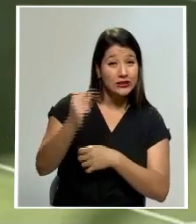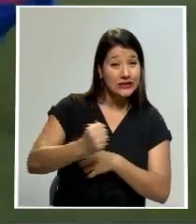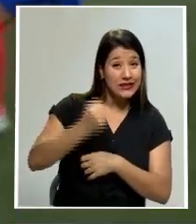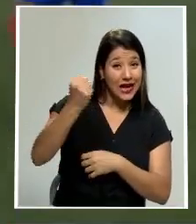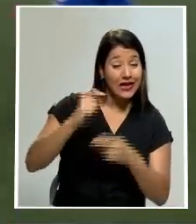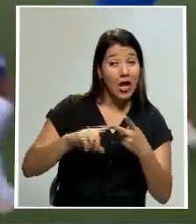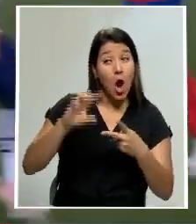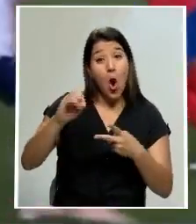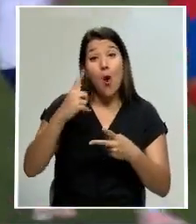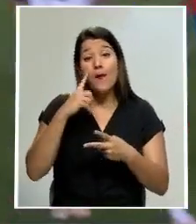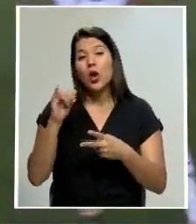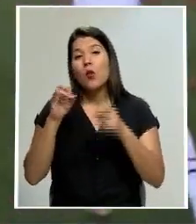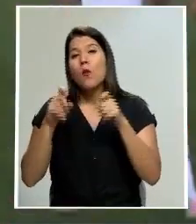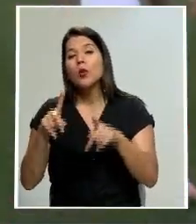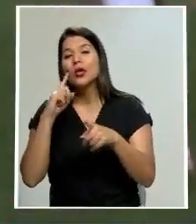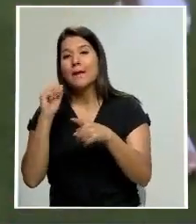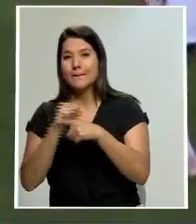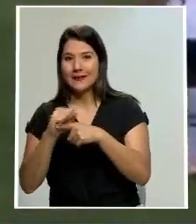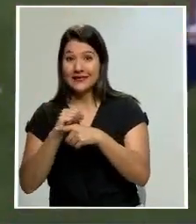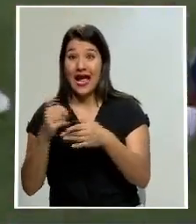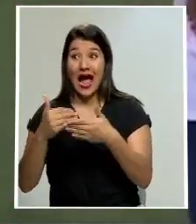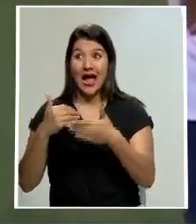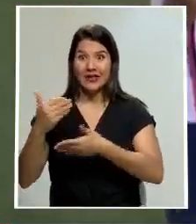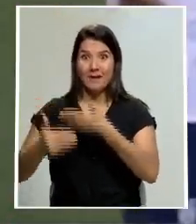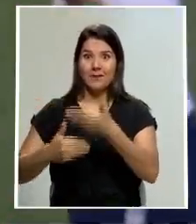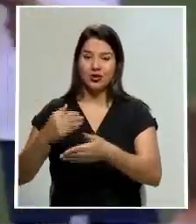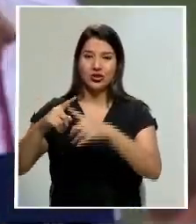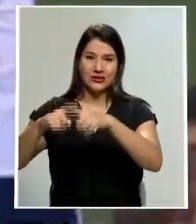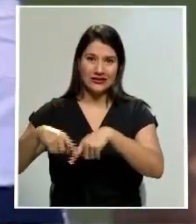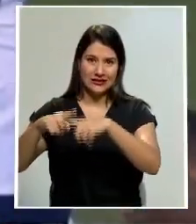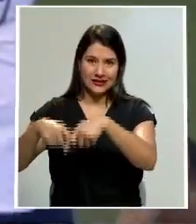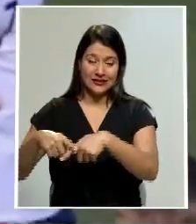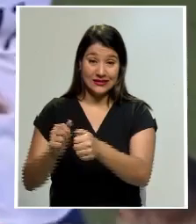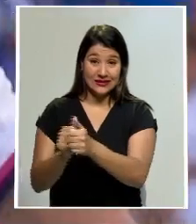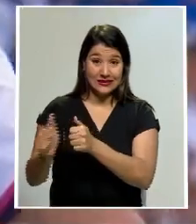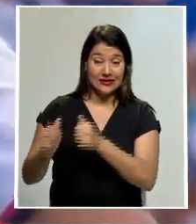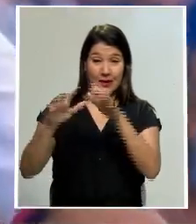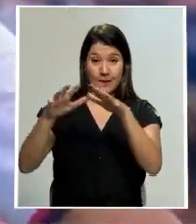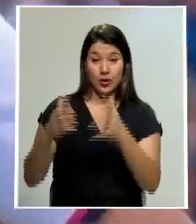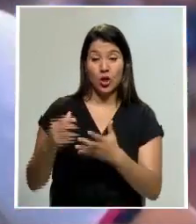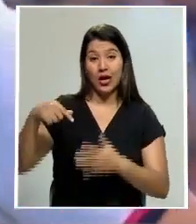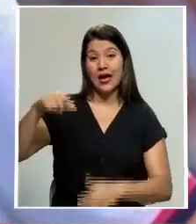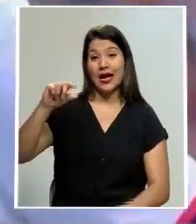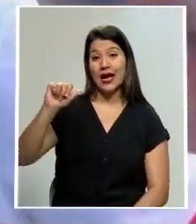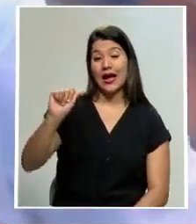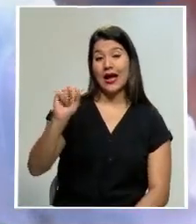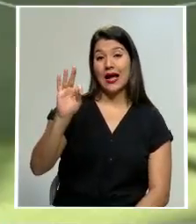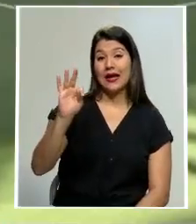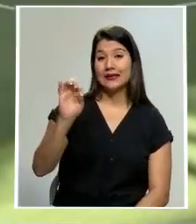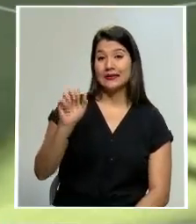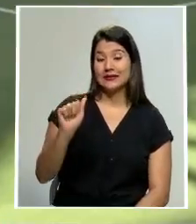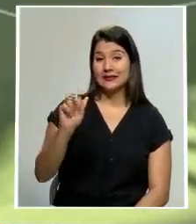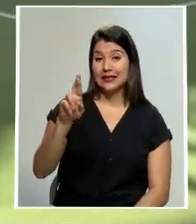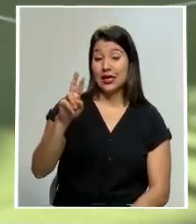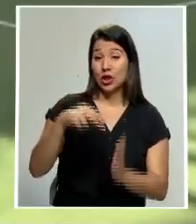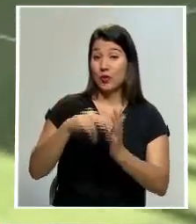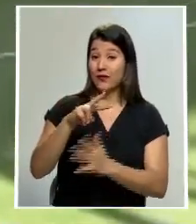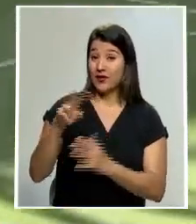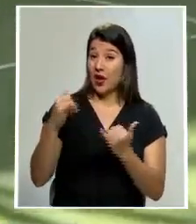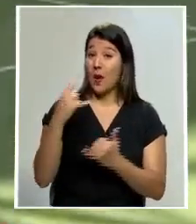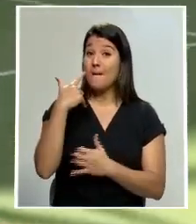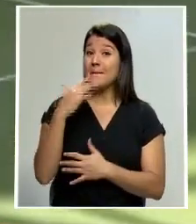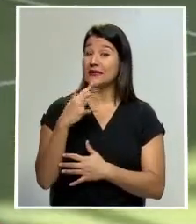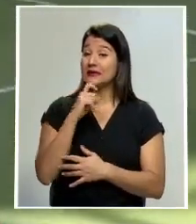como su único fogueo de cara a lo más importante, la búsqueda de un cupo a la Copa del Mundo de Qatar 2022, algo que hoy se ve muy lejano.